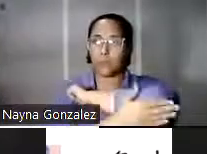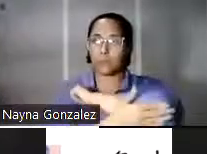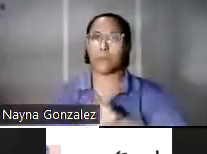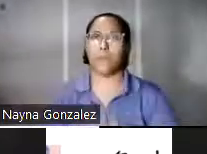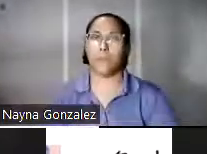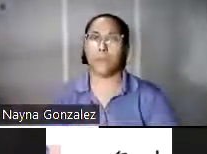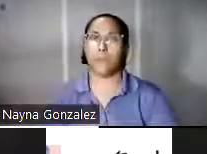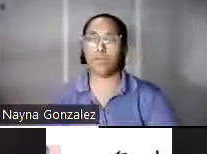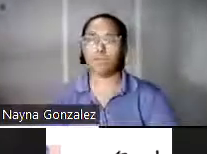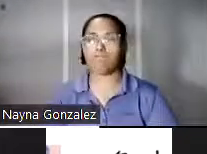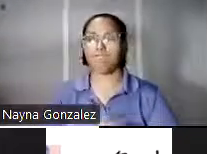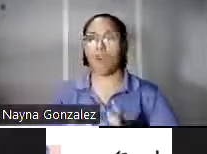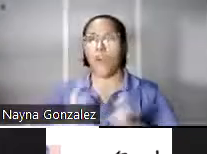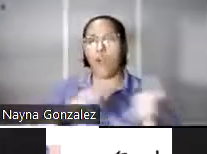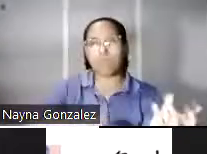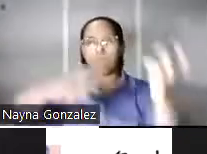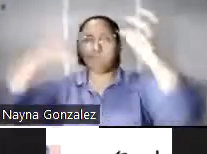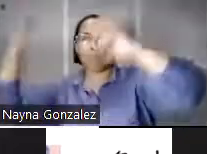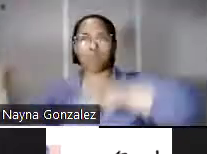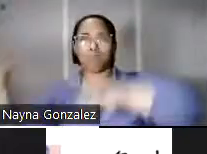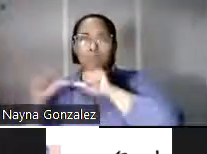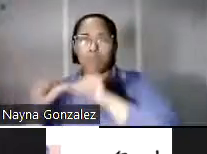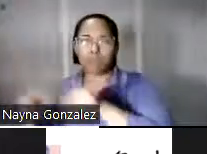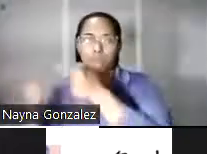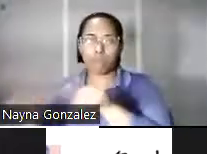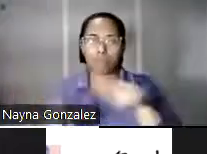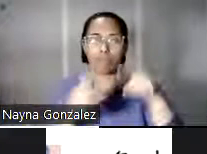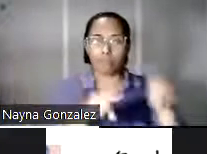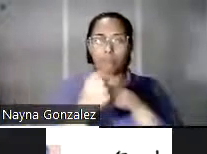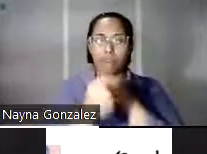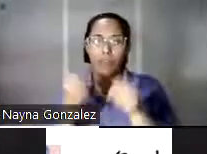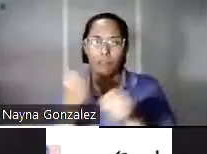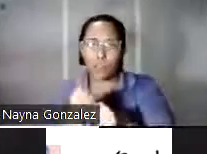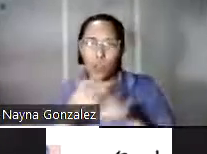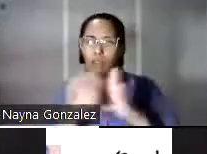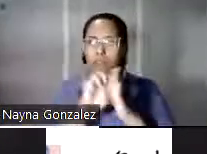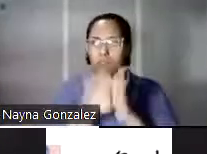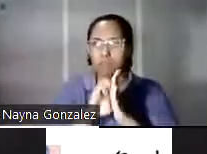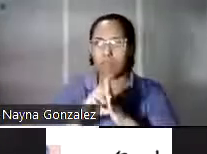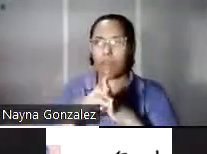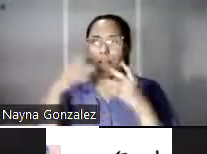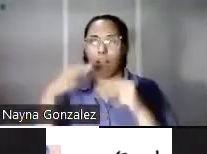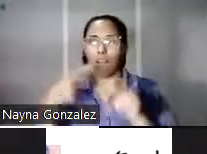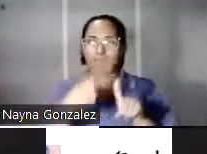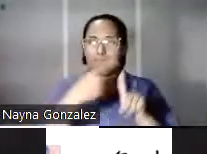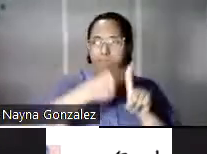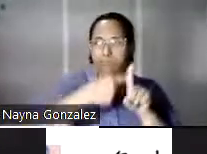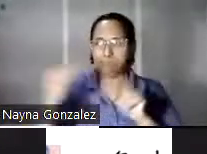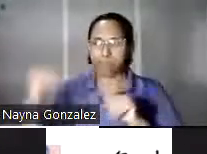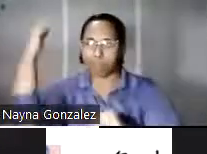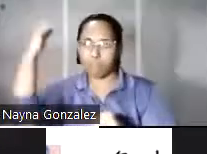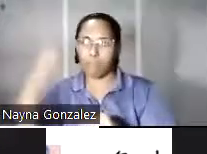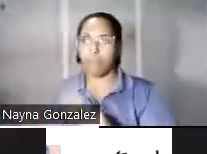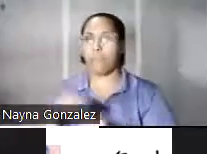desastres concurrentes que hemos enfrentado en los últimos años, por ejemplo, la quiebra económica, los huracanes